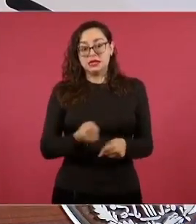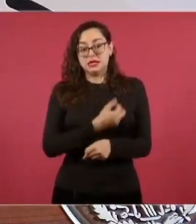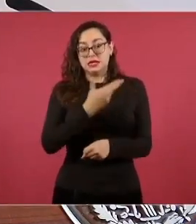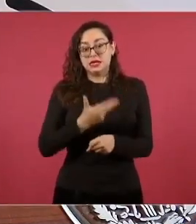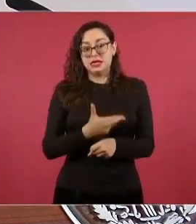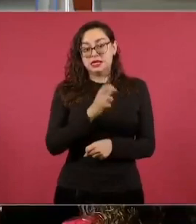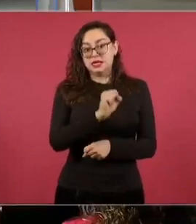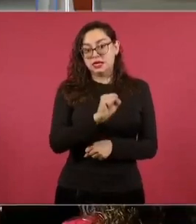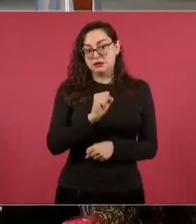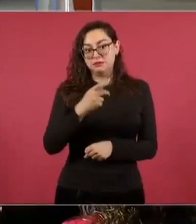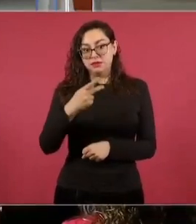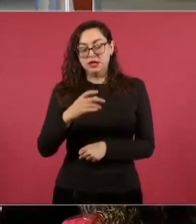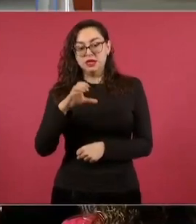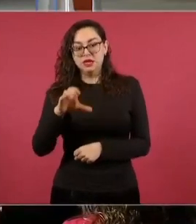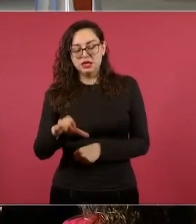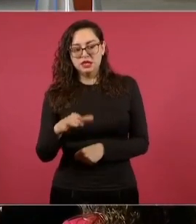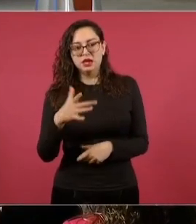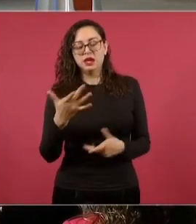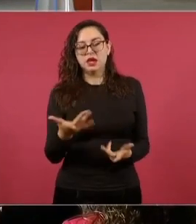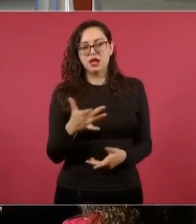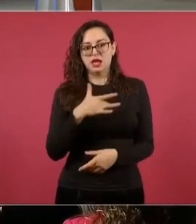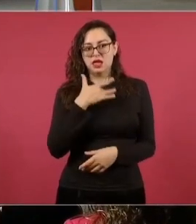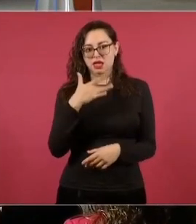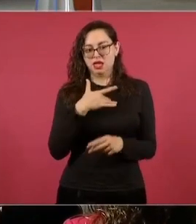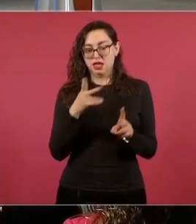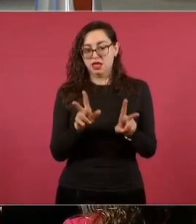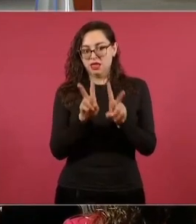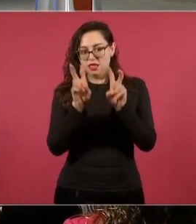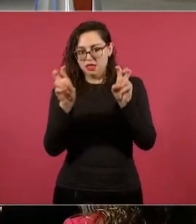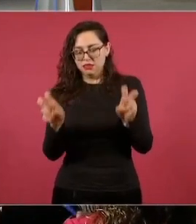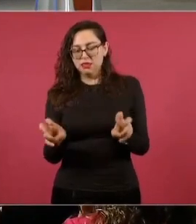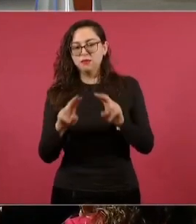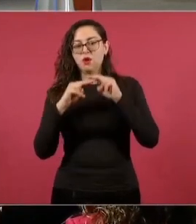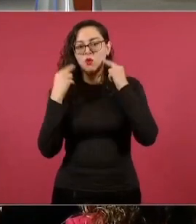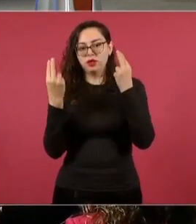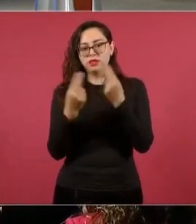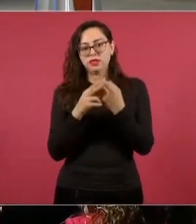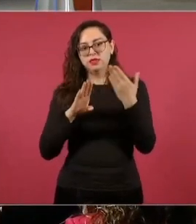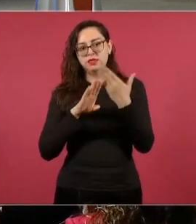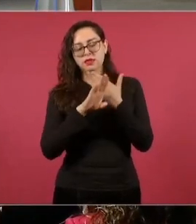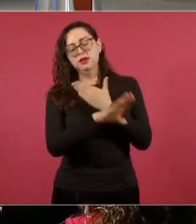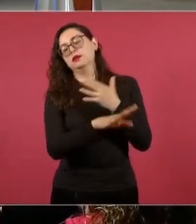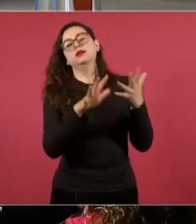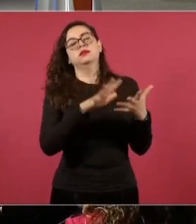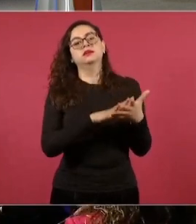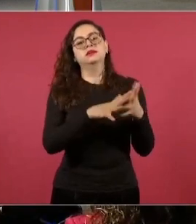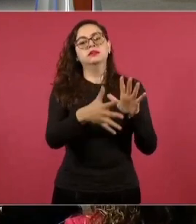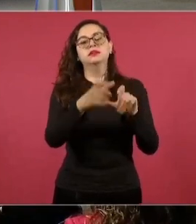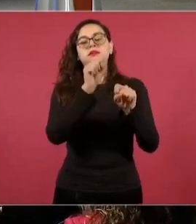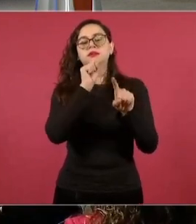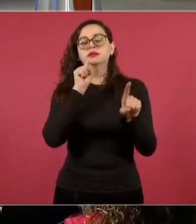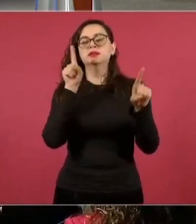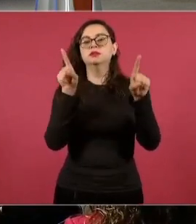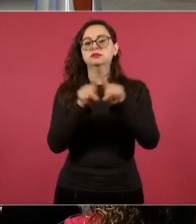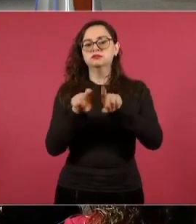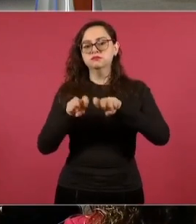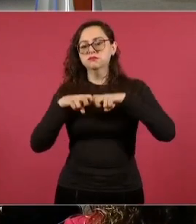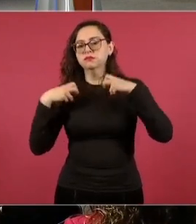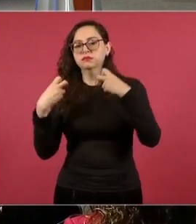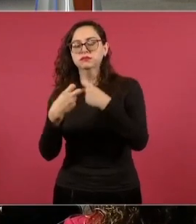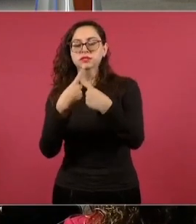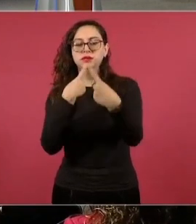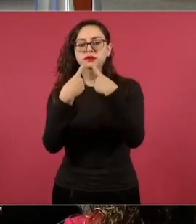la unidad de prevención de la violencia y el delito, así como las mesas de construcción de paz y